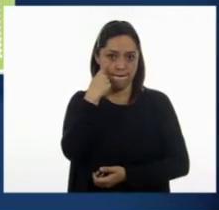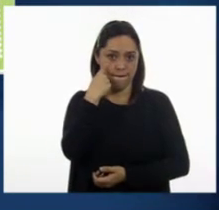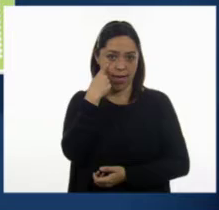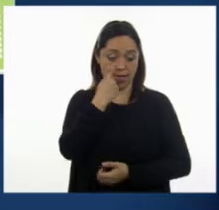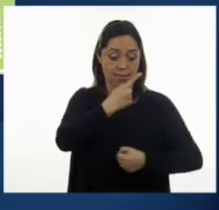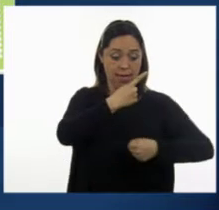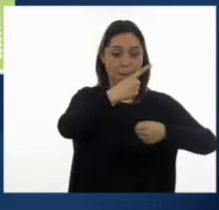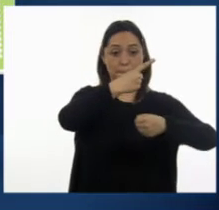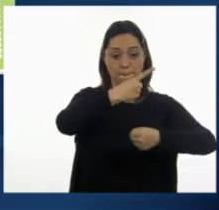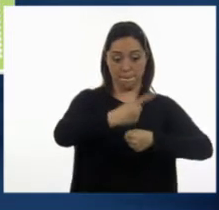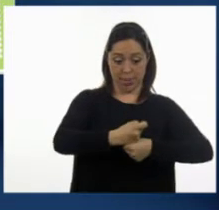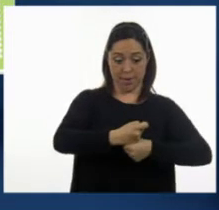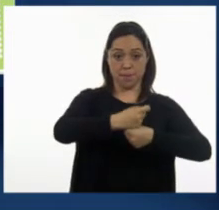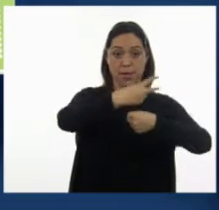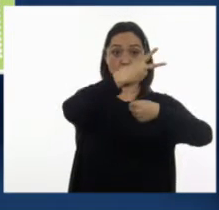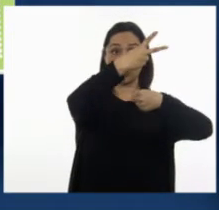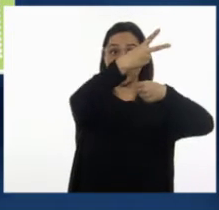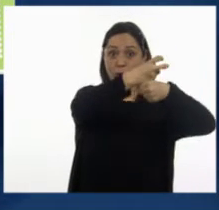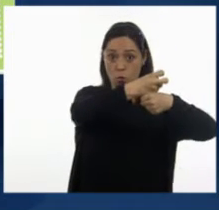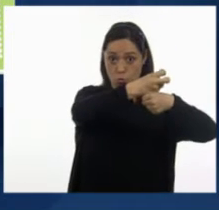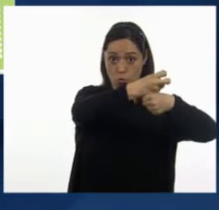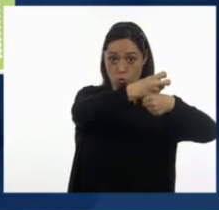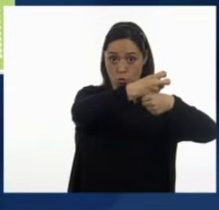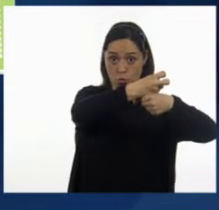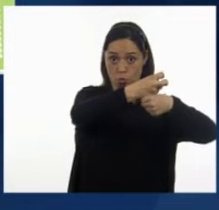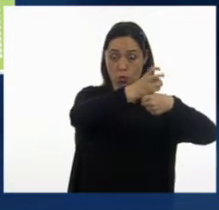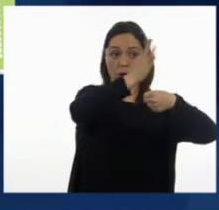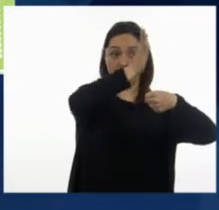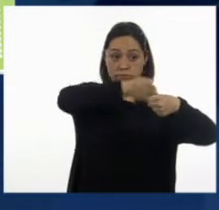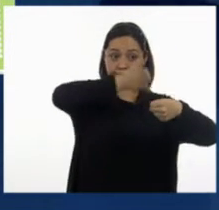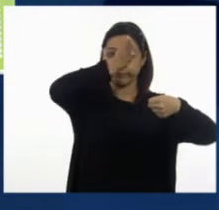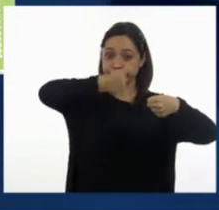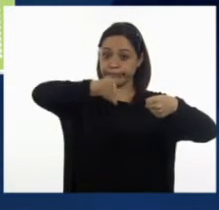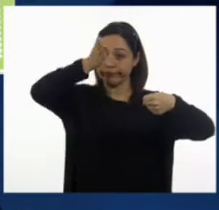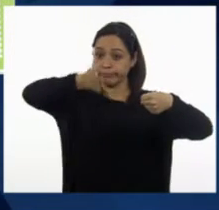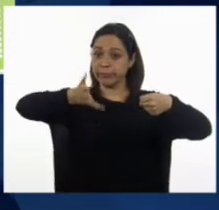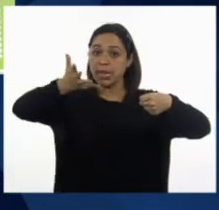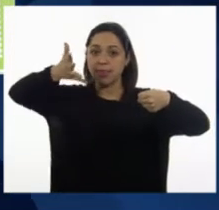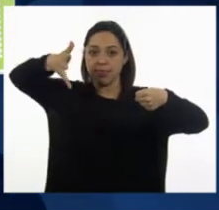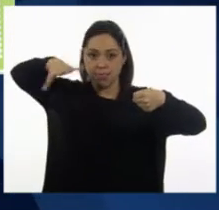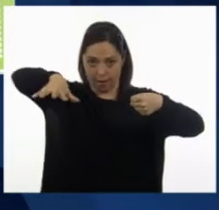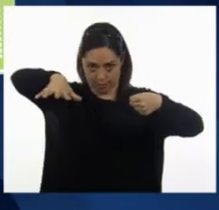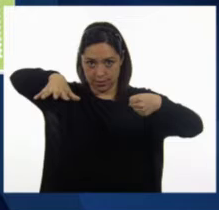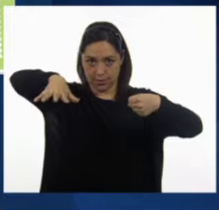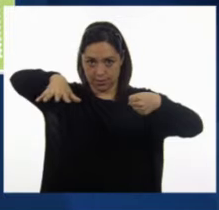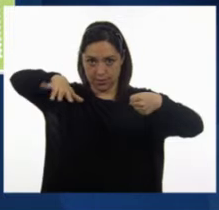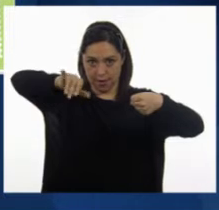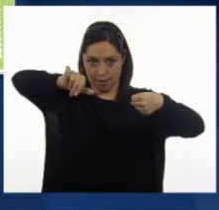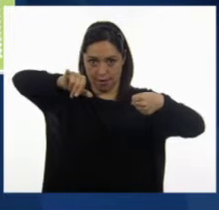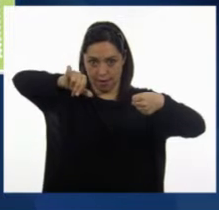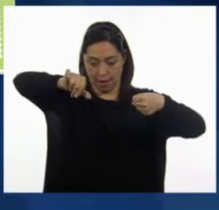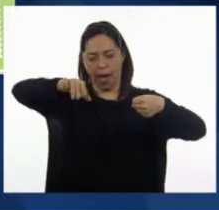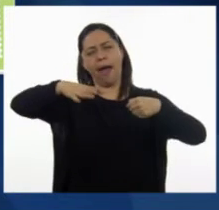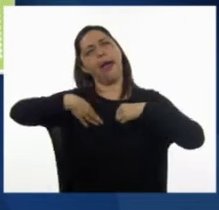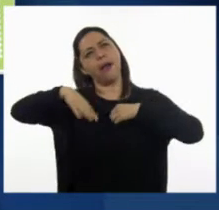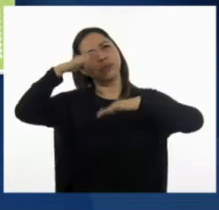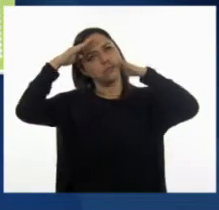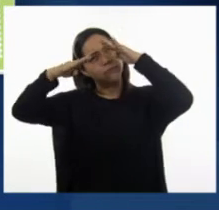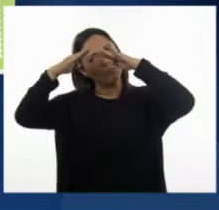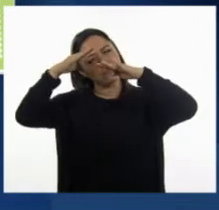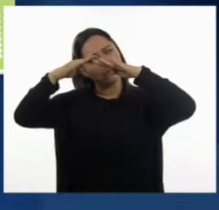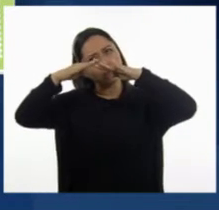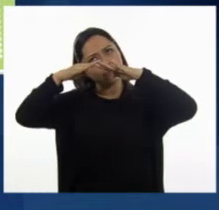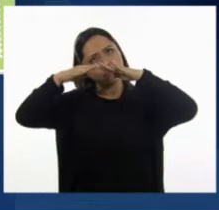fila en la décima columna. Ok. Entonces, estaríamos pensando que si está